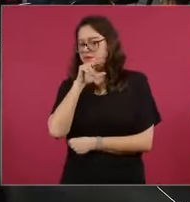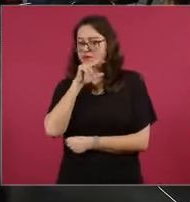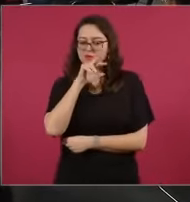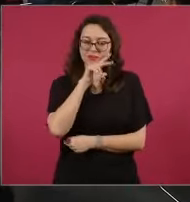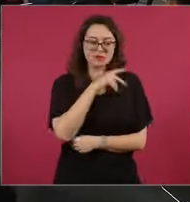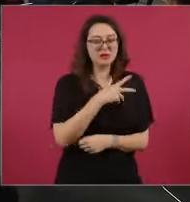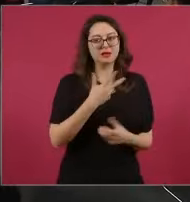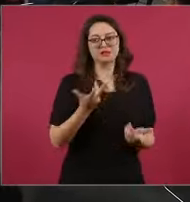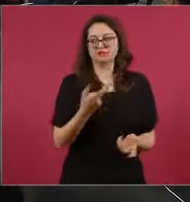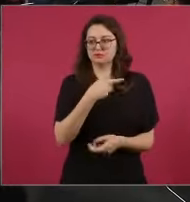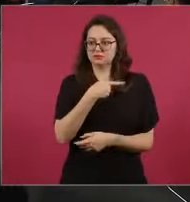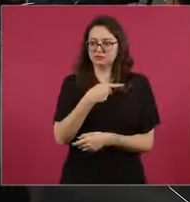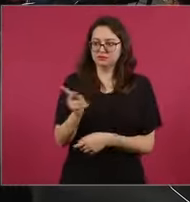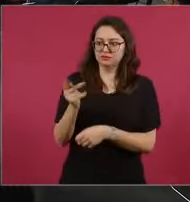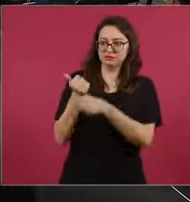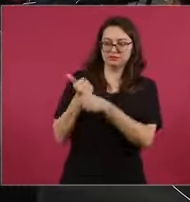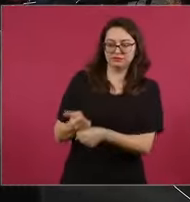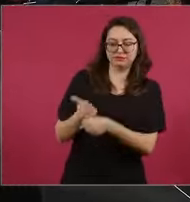pobres.